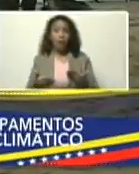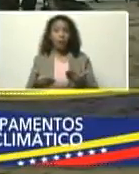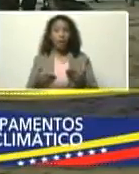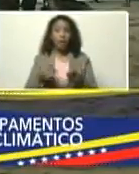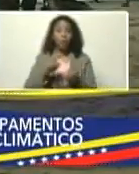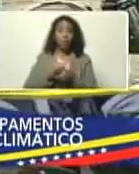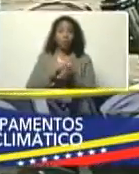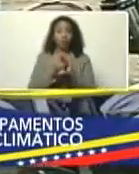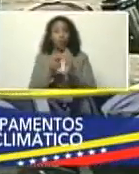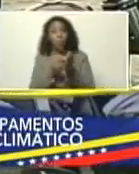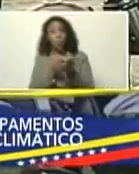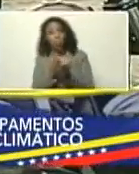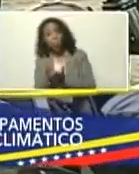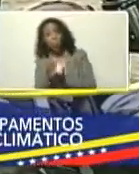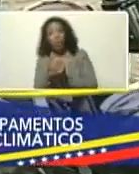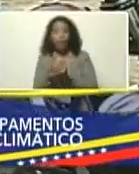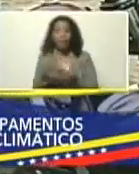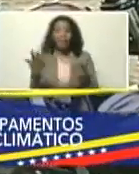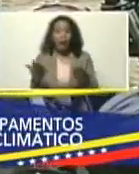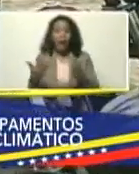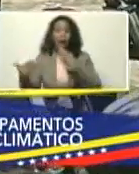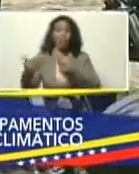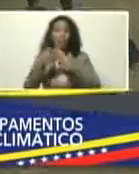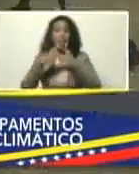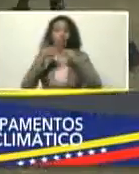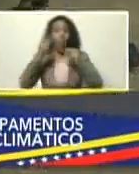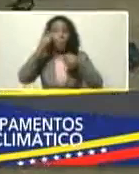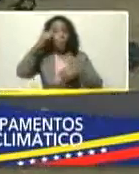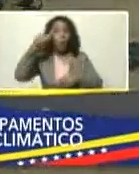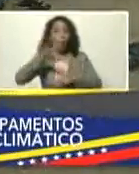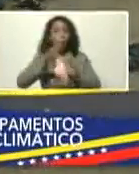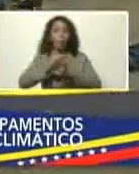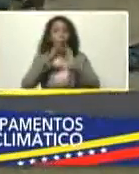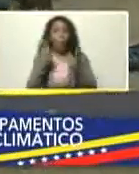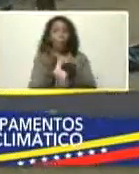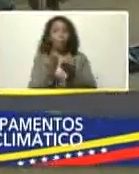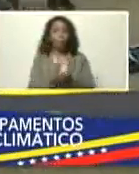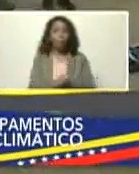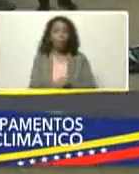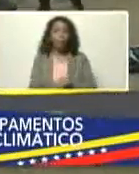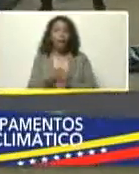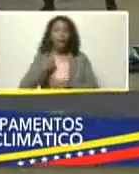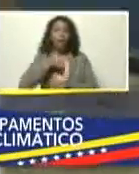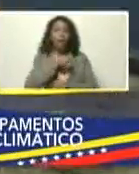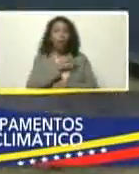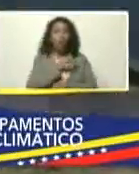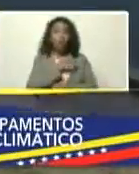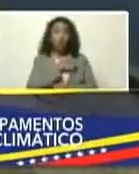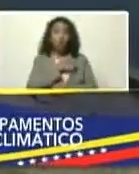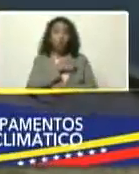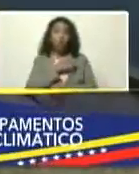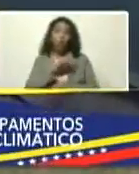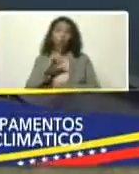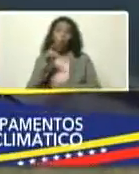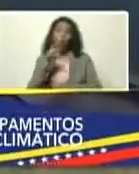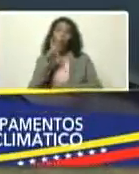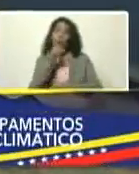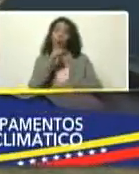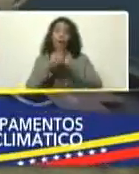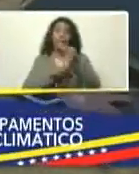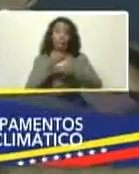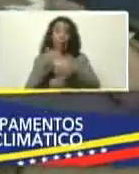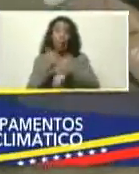transversal, que, bueno, que afecta, a toda la población mundial, y si nosotros no, de verdad, no nos